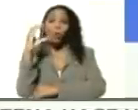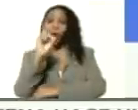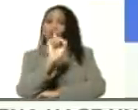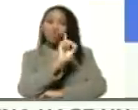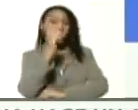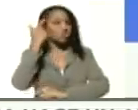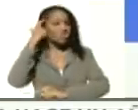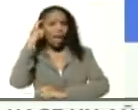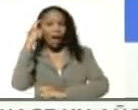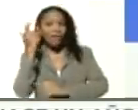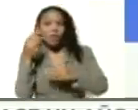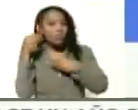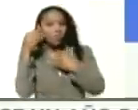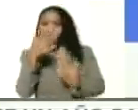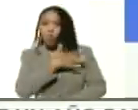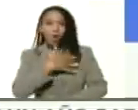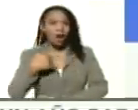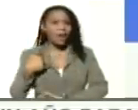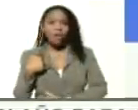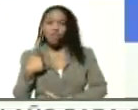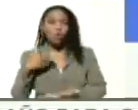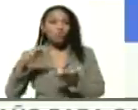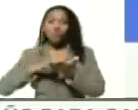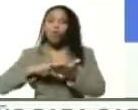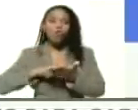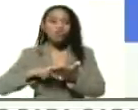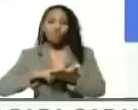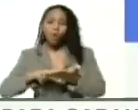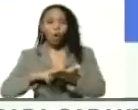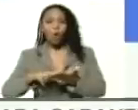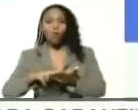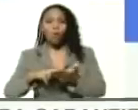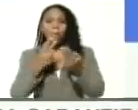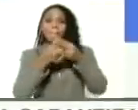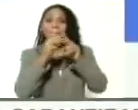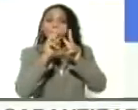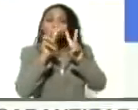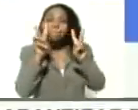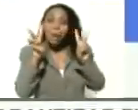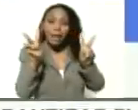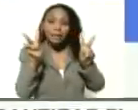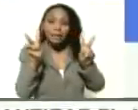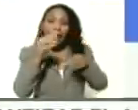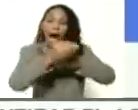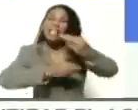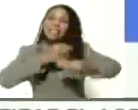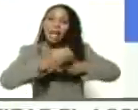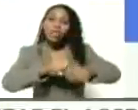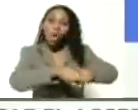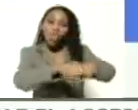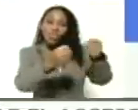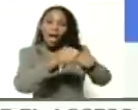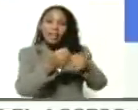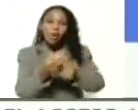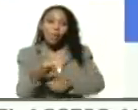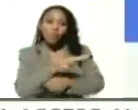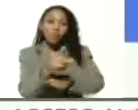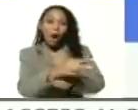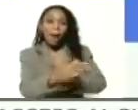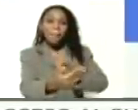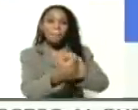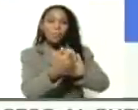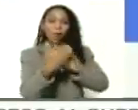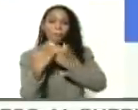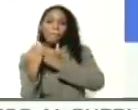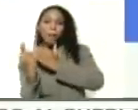sabido o no ha querido resolver pacíficamente causando daños colaterales a sus países